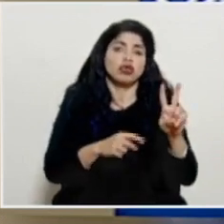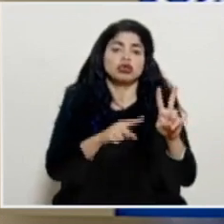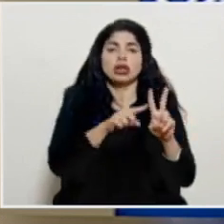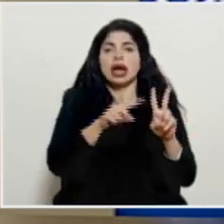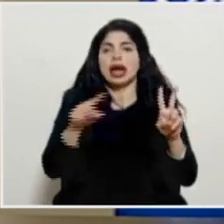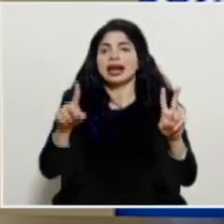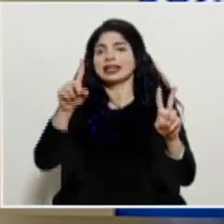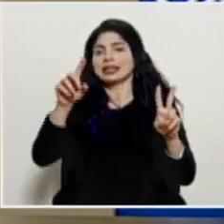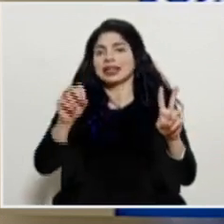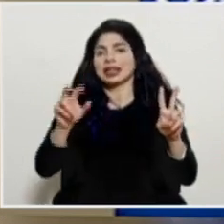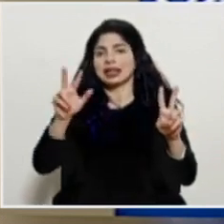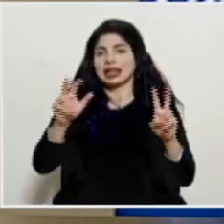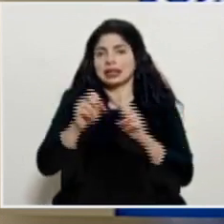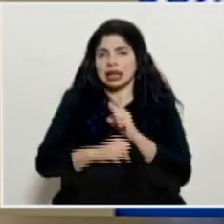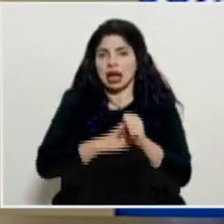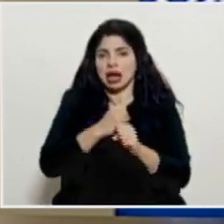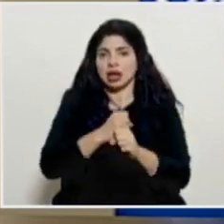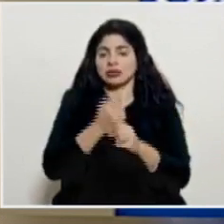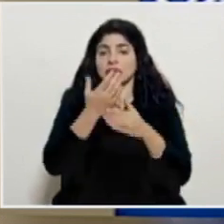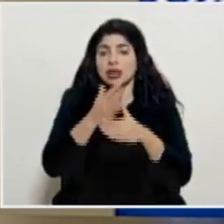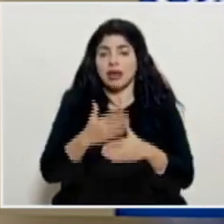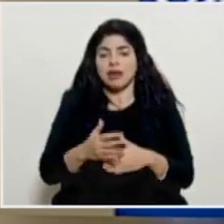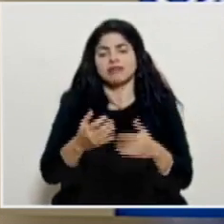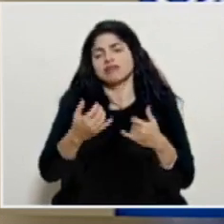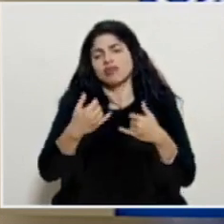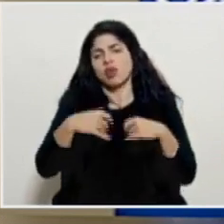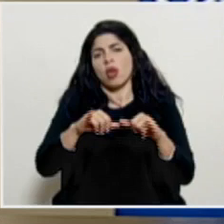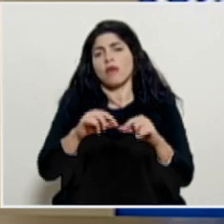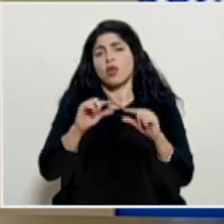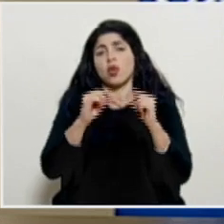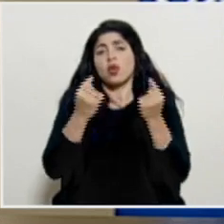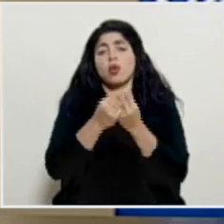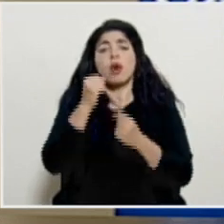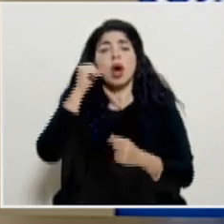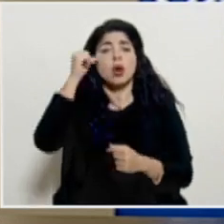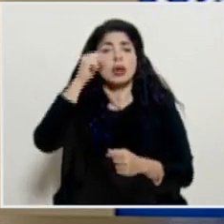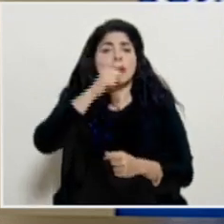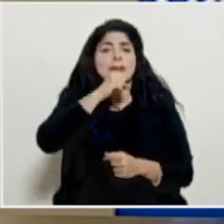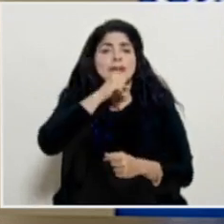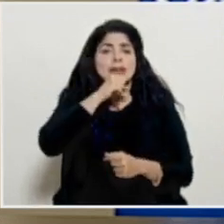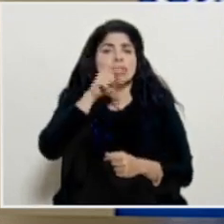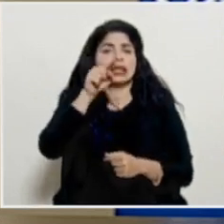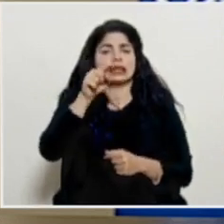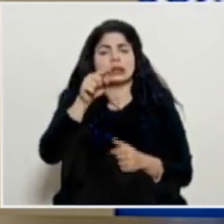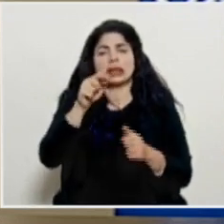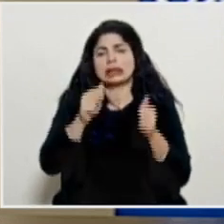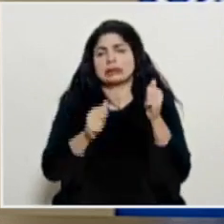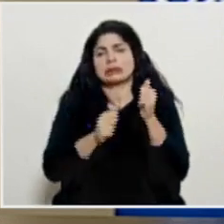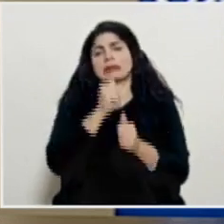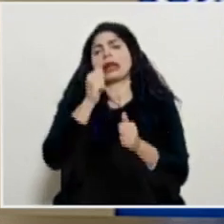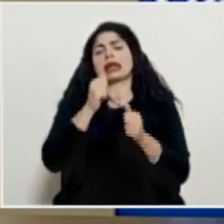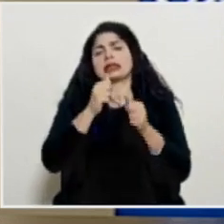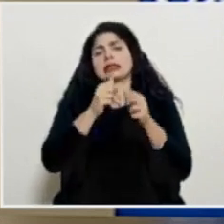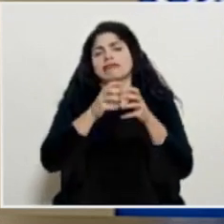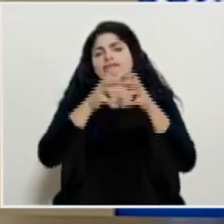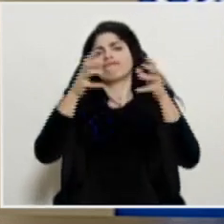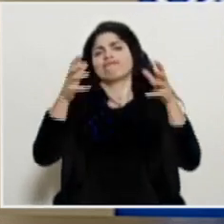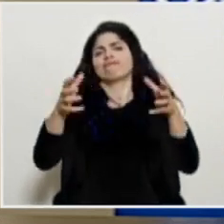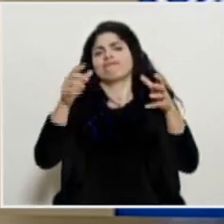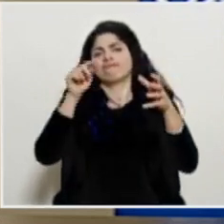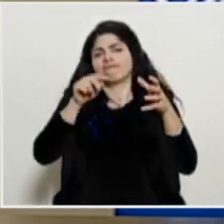103 años y por edades, claro, que sigue siendo el grupo de adultos mayores el que concentra la gran mayoría.